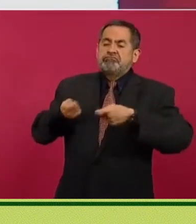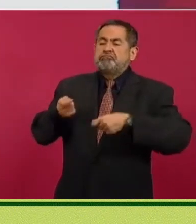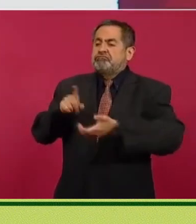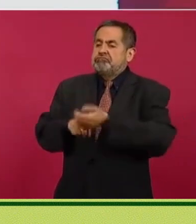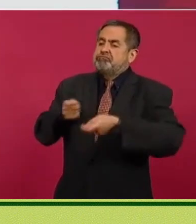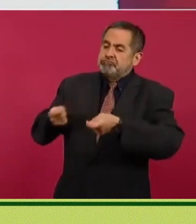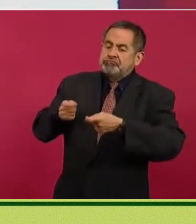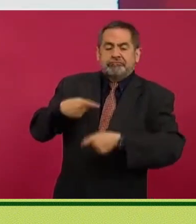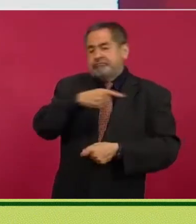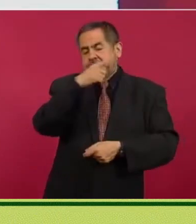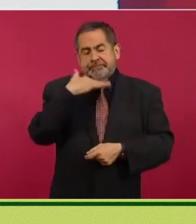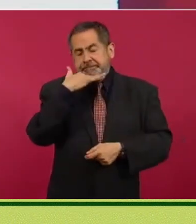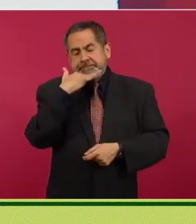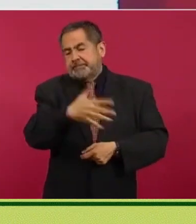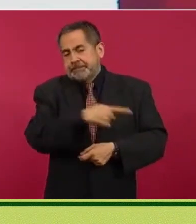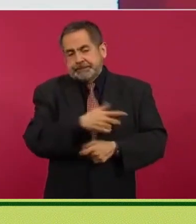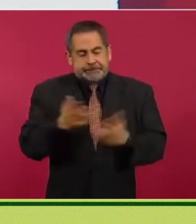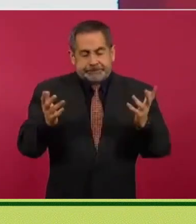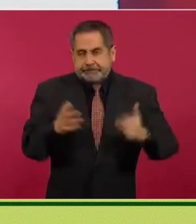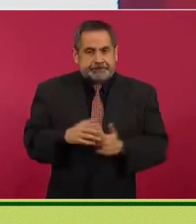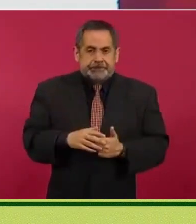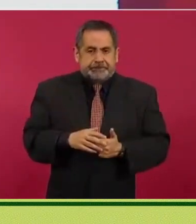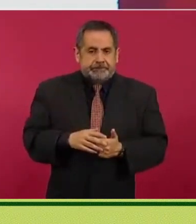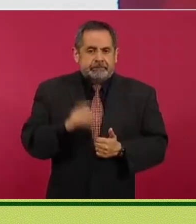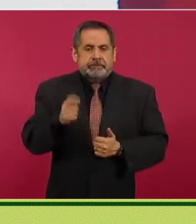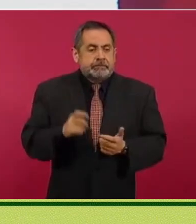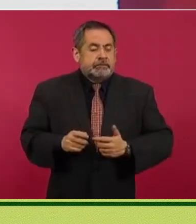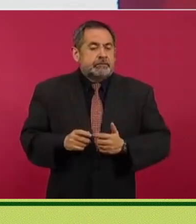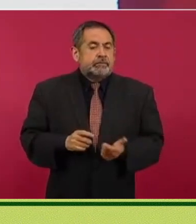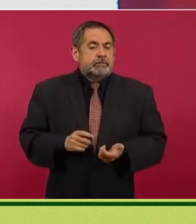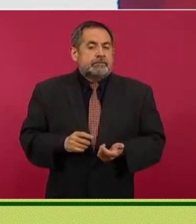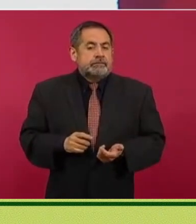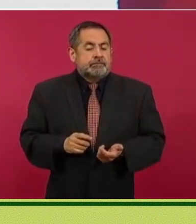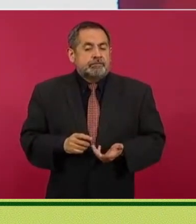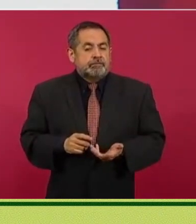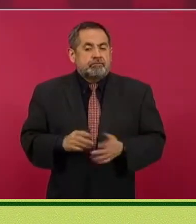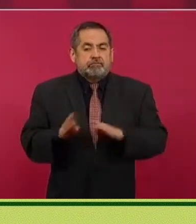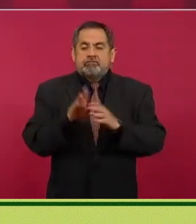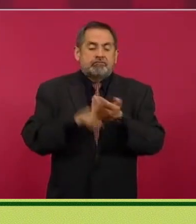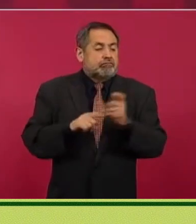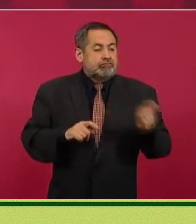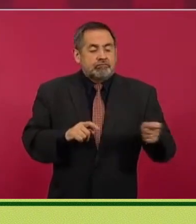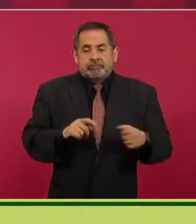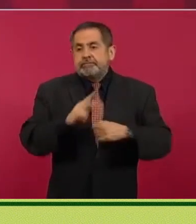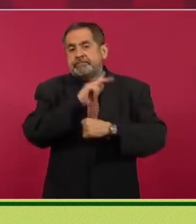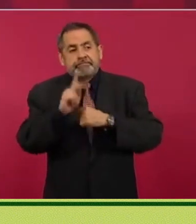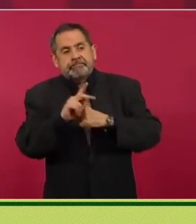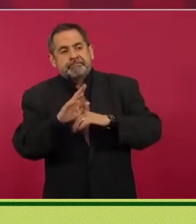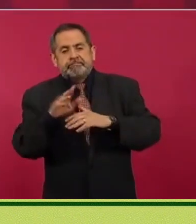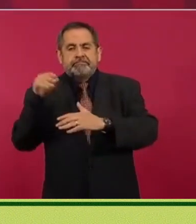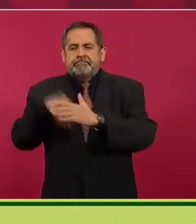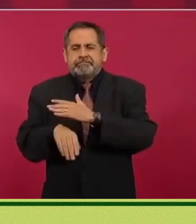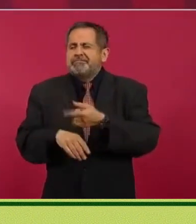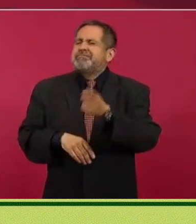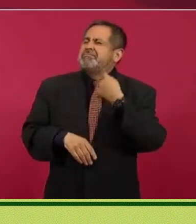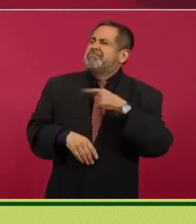corruptos, pues se acabaría el país. Bueno,